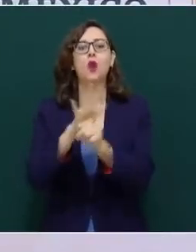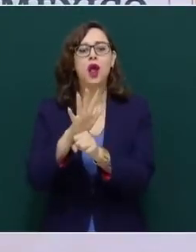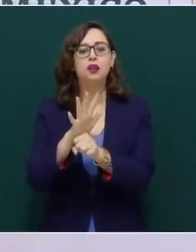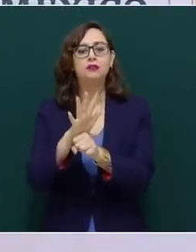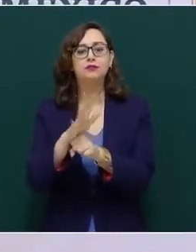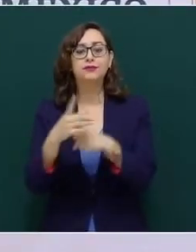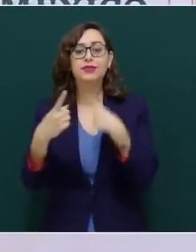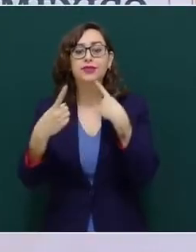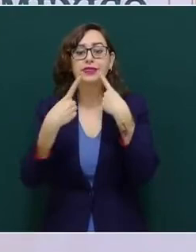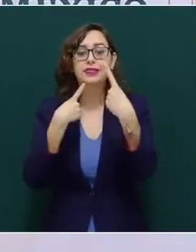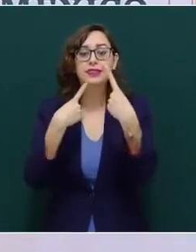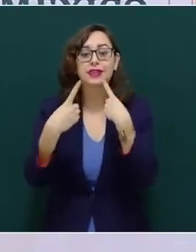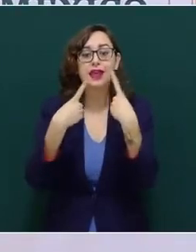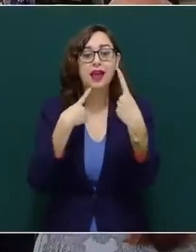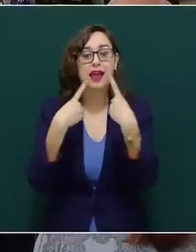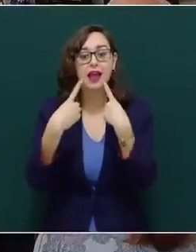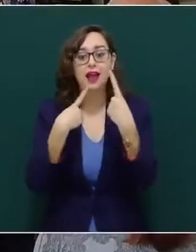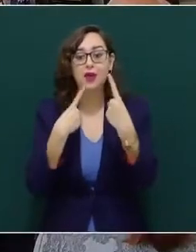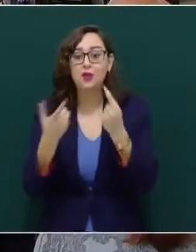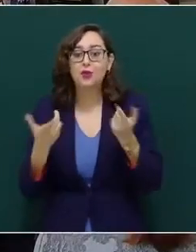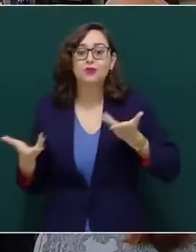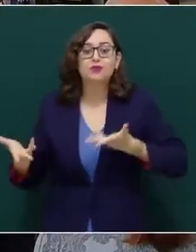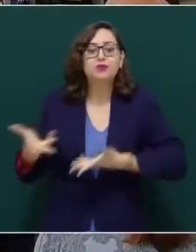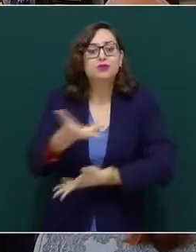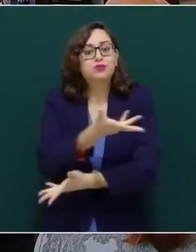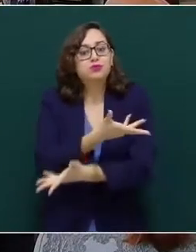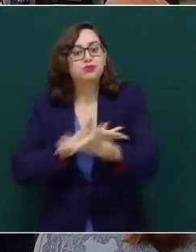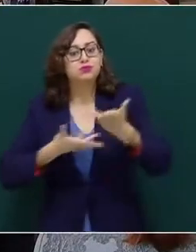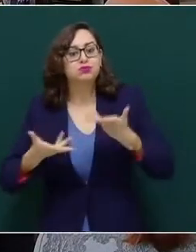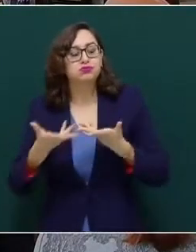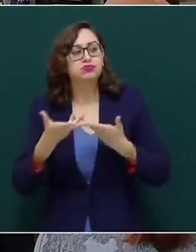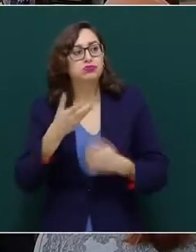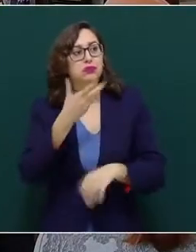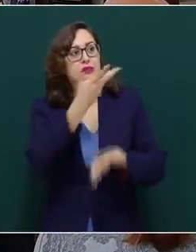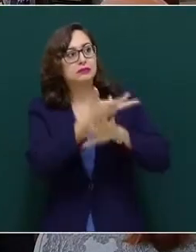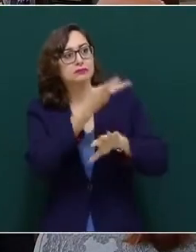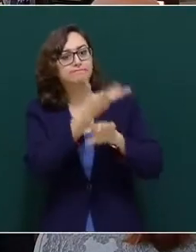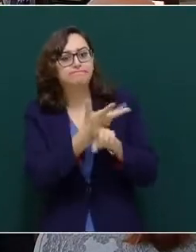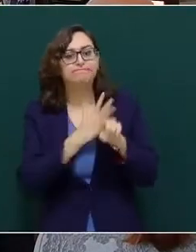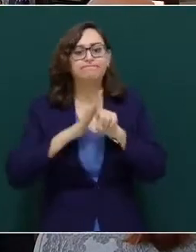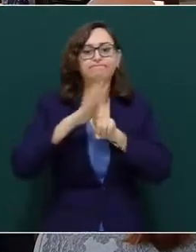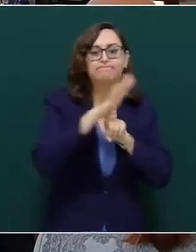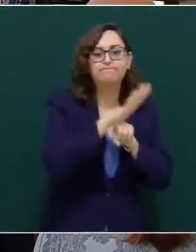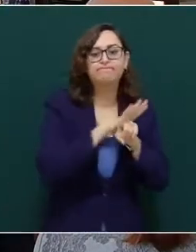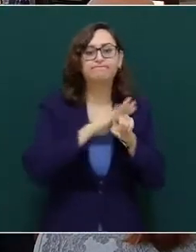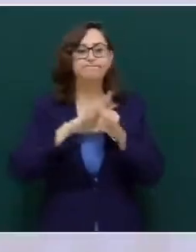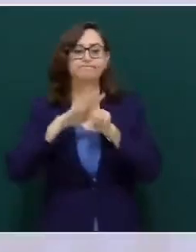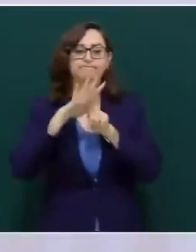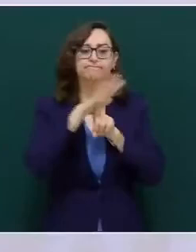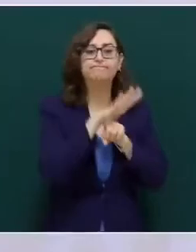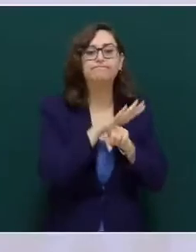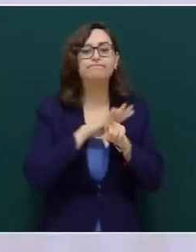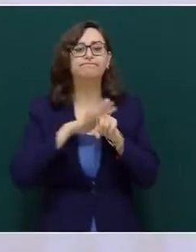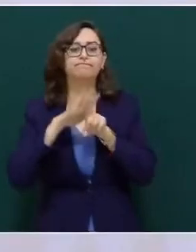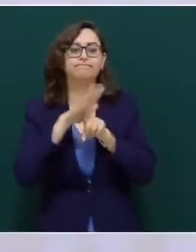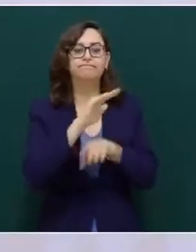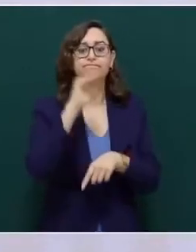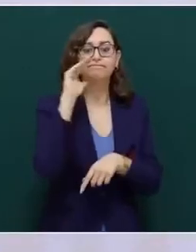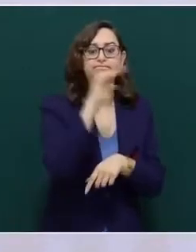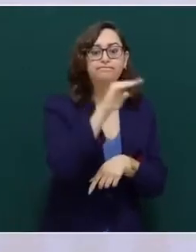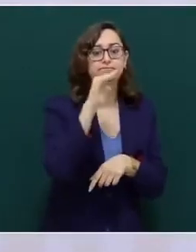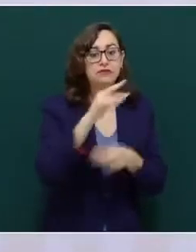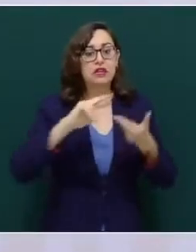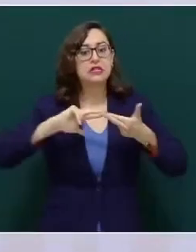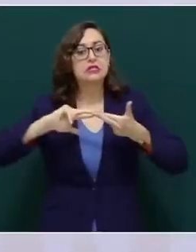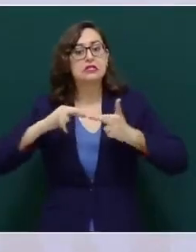con los gobernantes estadounidenses y convencerlos y persuadirlos de que una nueva